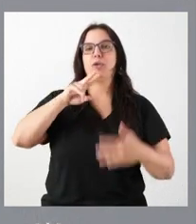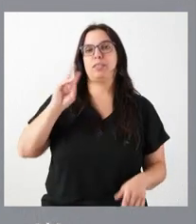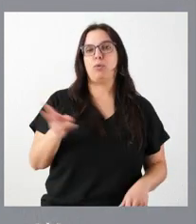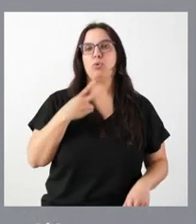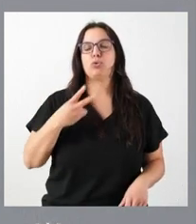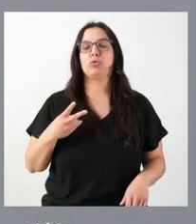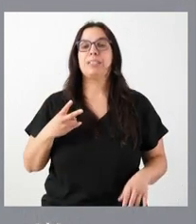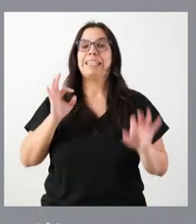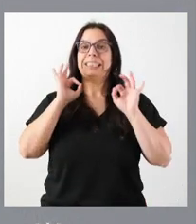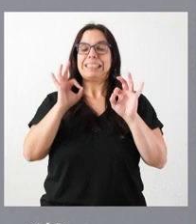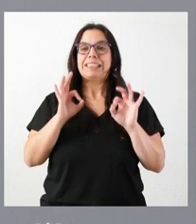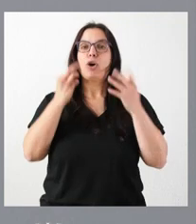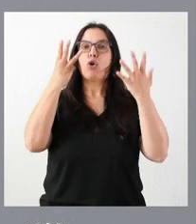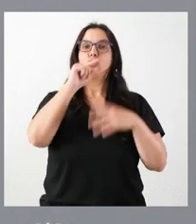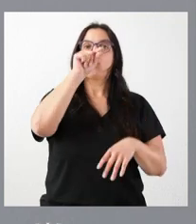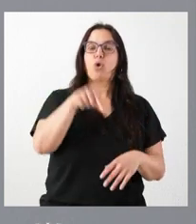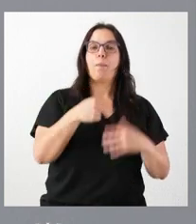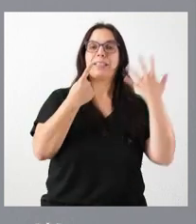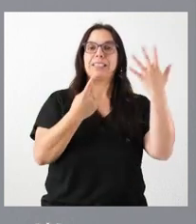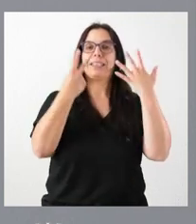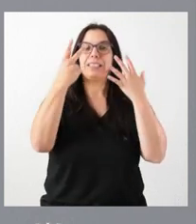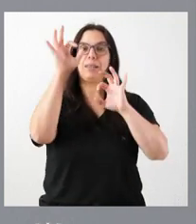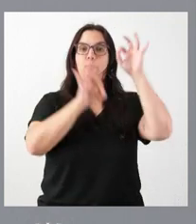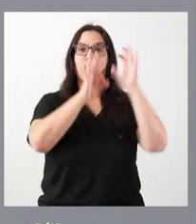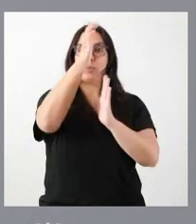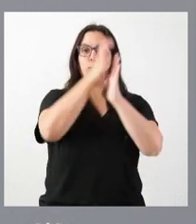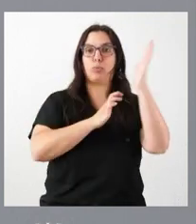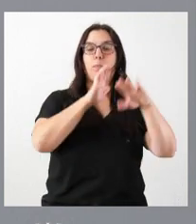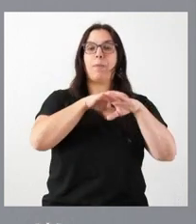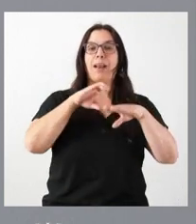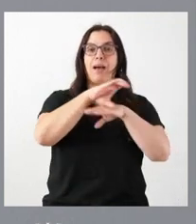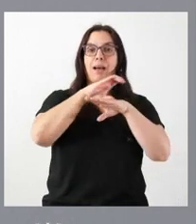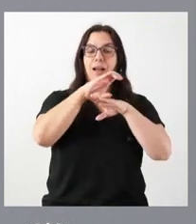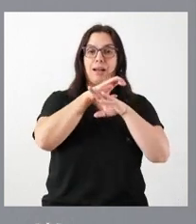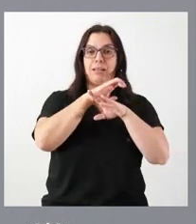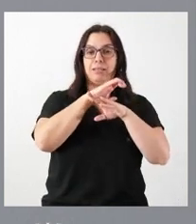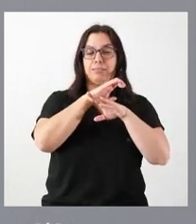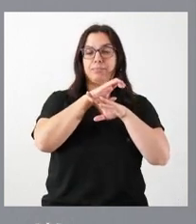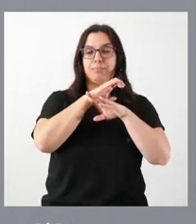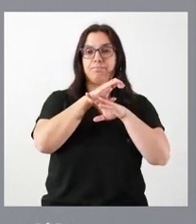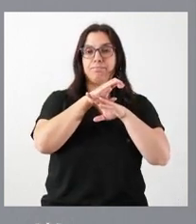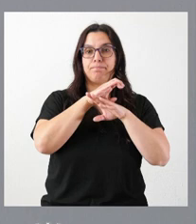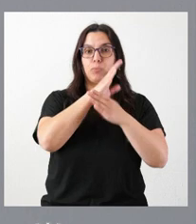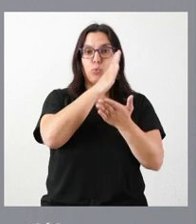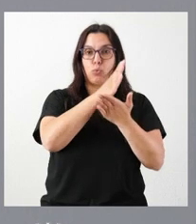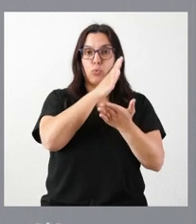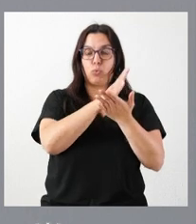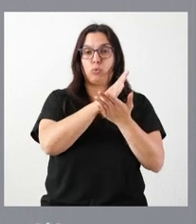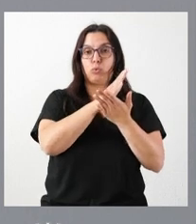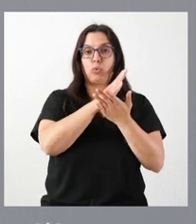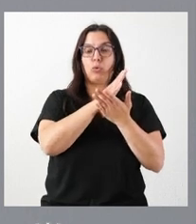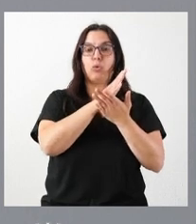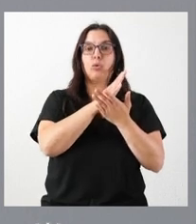En concreto son 8,67% de reducción para el curso próximo